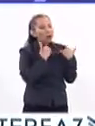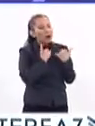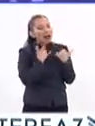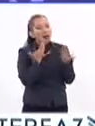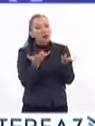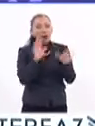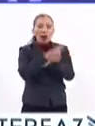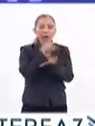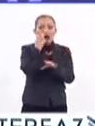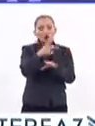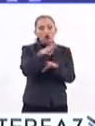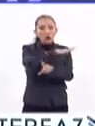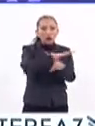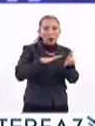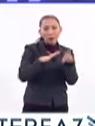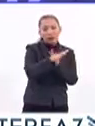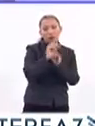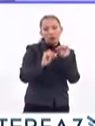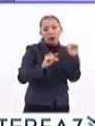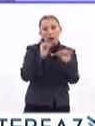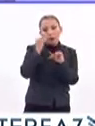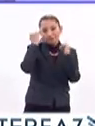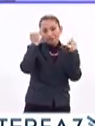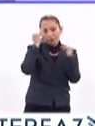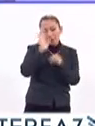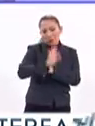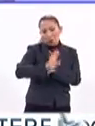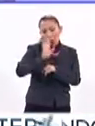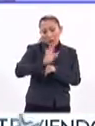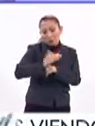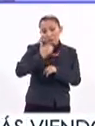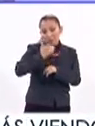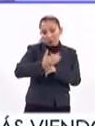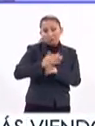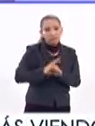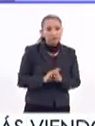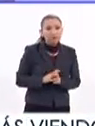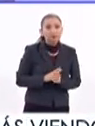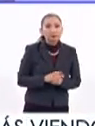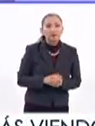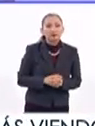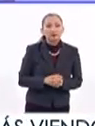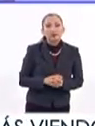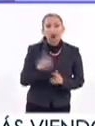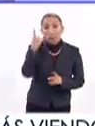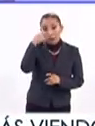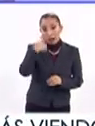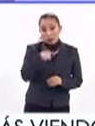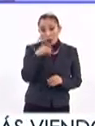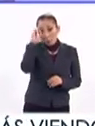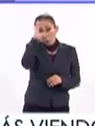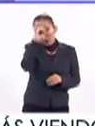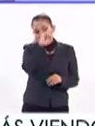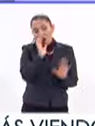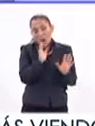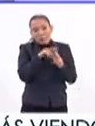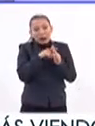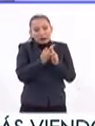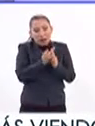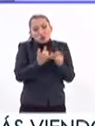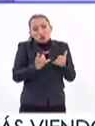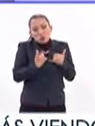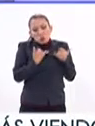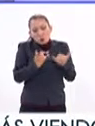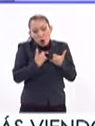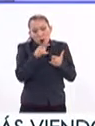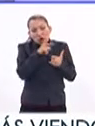vayan cambiando su entorno y pues la estrategia la verdad parece muy, muy buena. Para mí la opinión es empezar temprano,